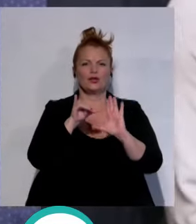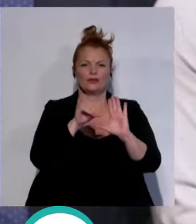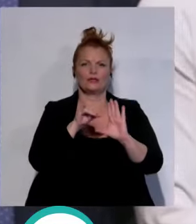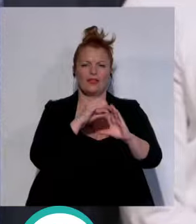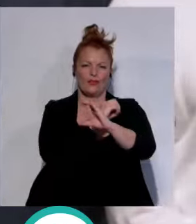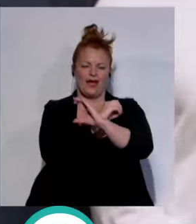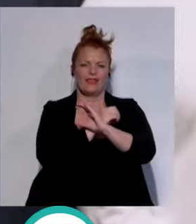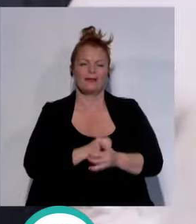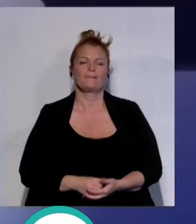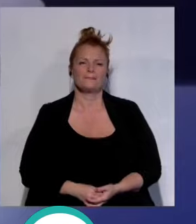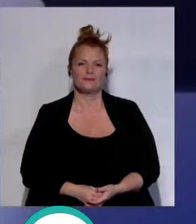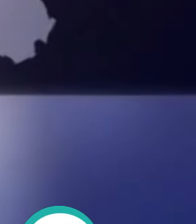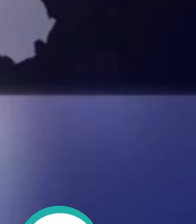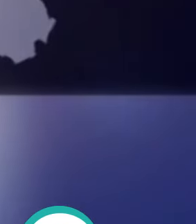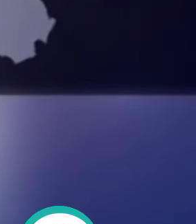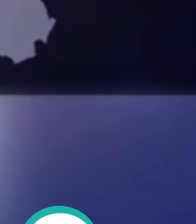Onda Calis